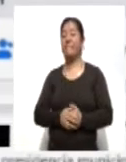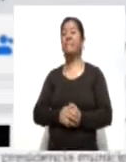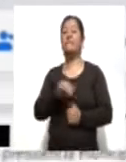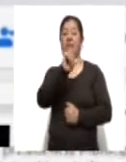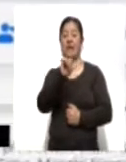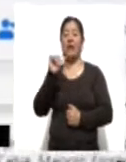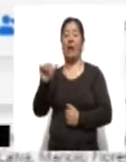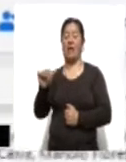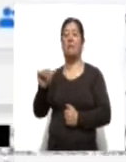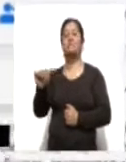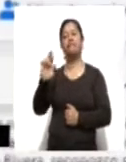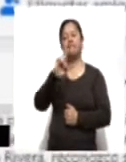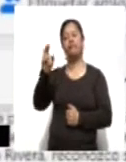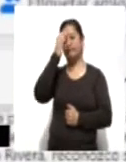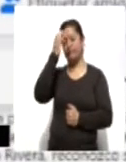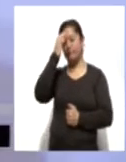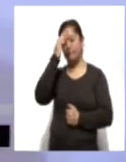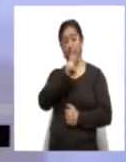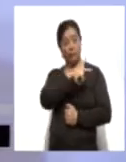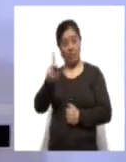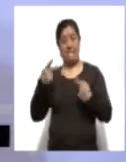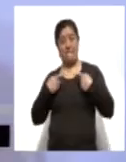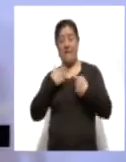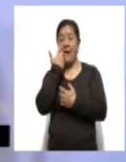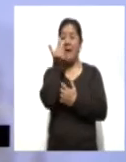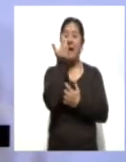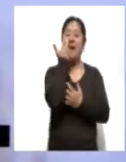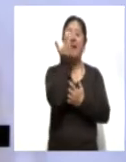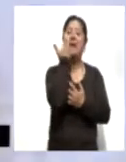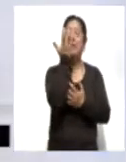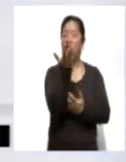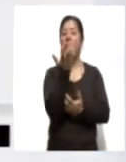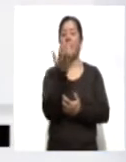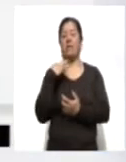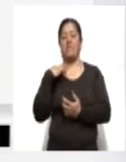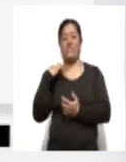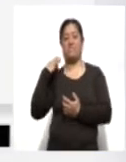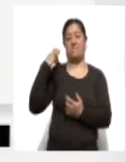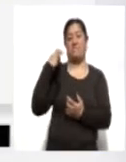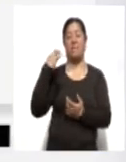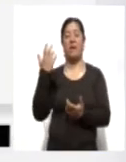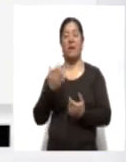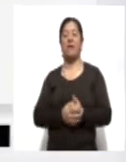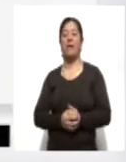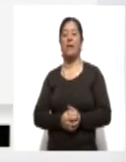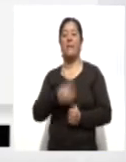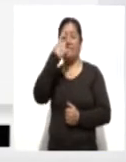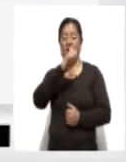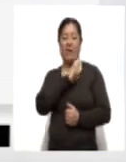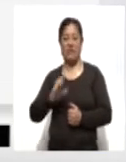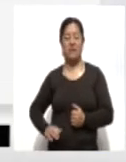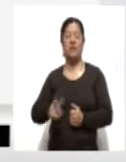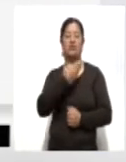la madurez política y la coincidencia que tienen los aspirantes para buscar el progreso de la comuna. Un gusto saludar a mis amigos de Guamantla, Luis